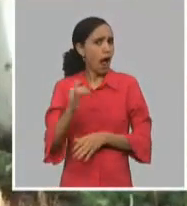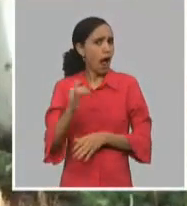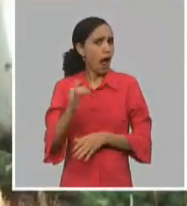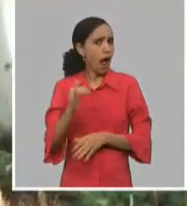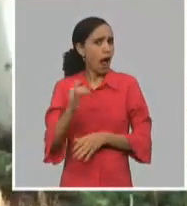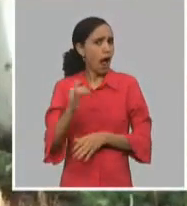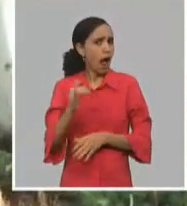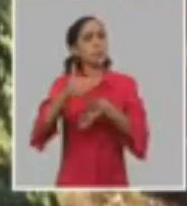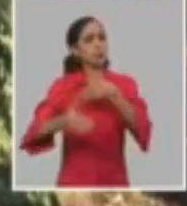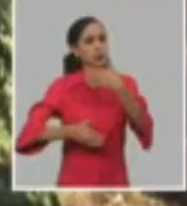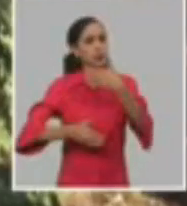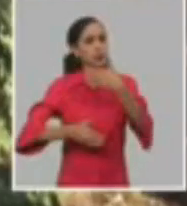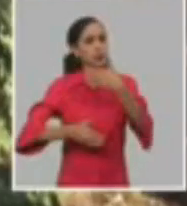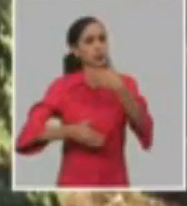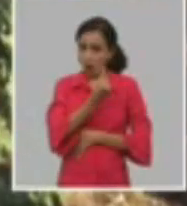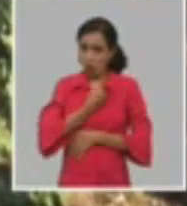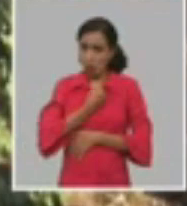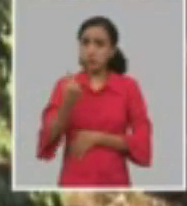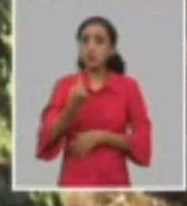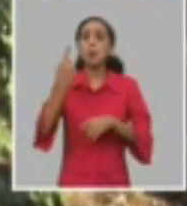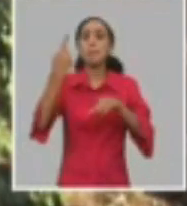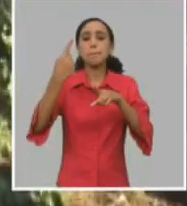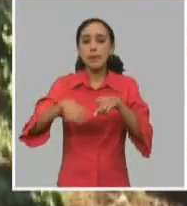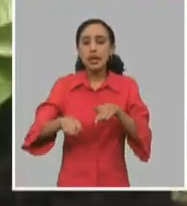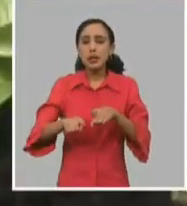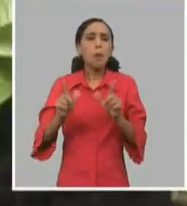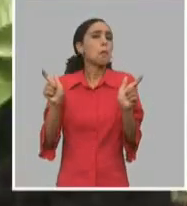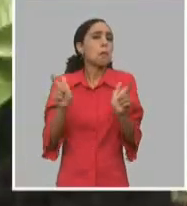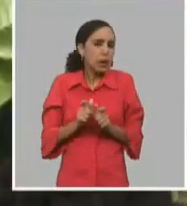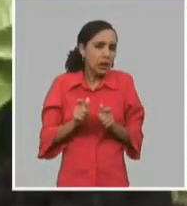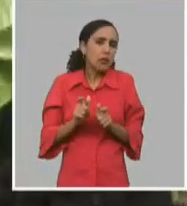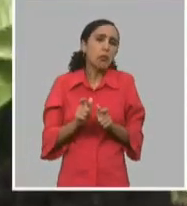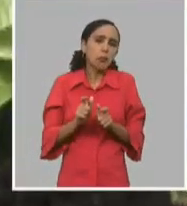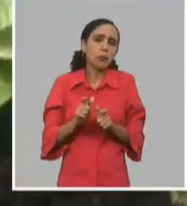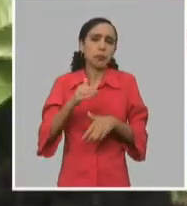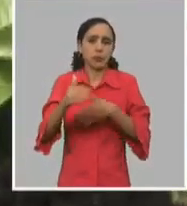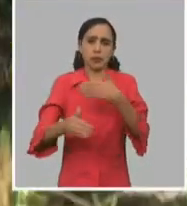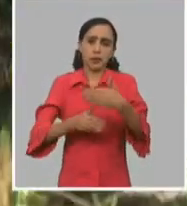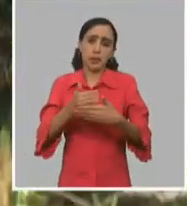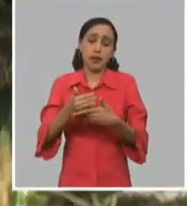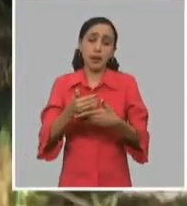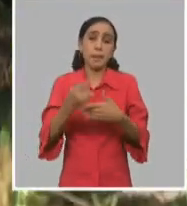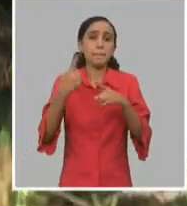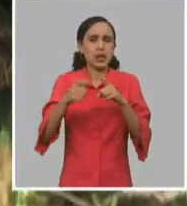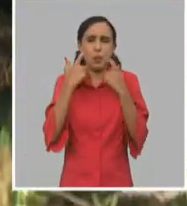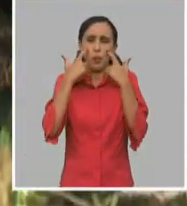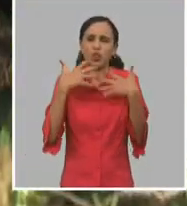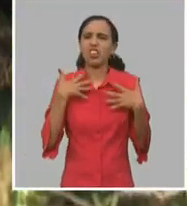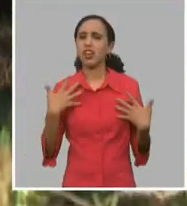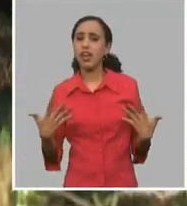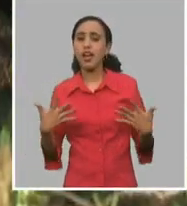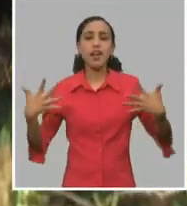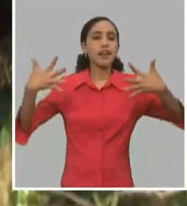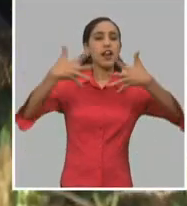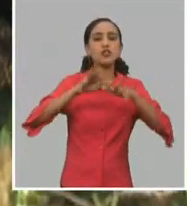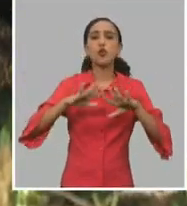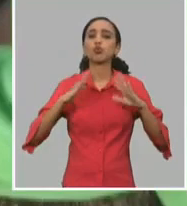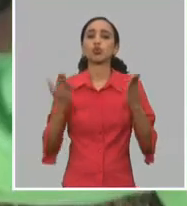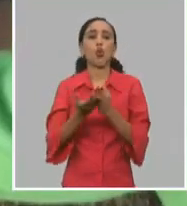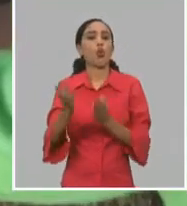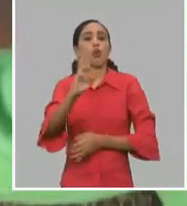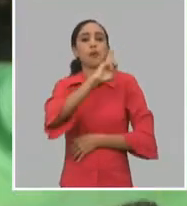tuvimos tropiezos, tuvimos problemas, pero yo creo que eran los menos. Pero lo más importante fue que entre todos fuimos asumiendo esa gran